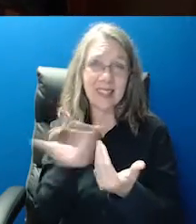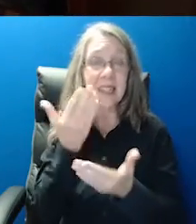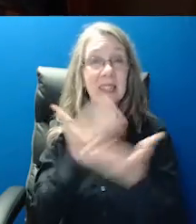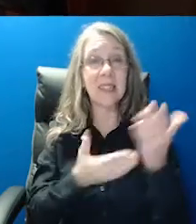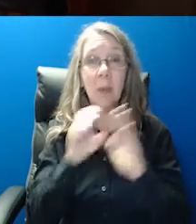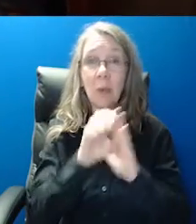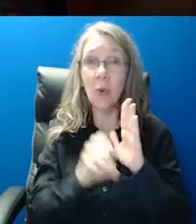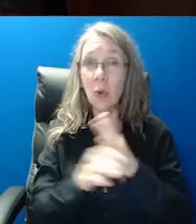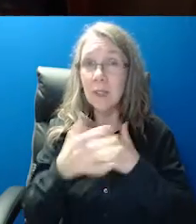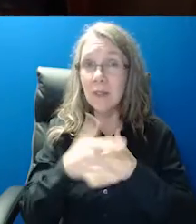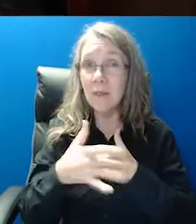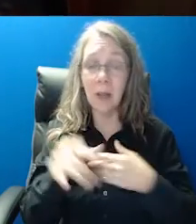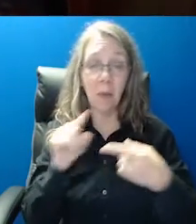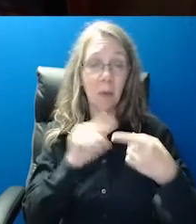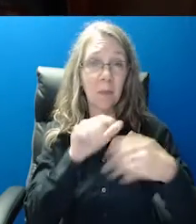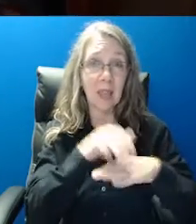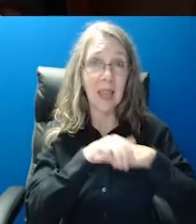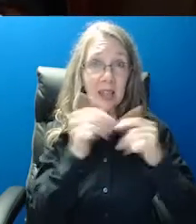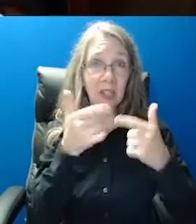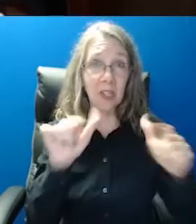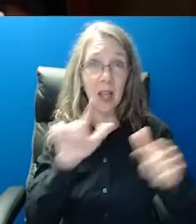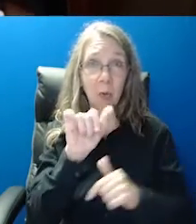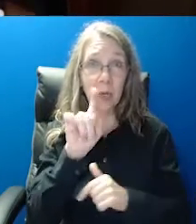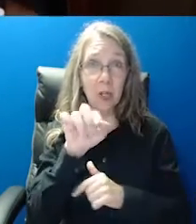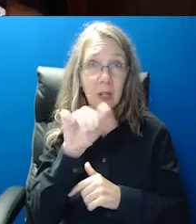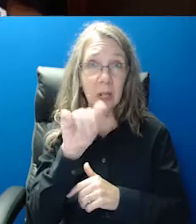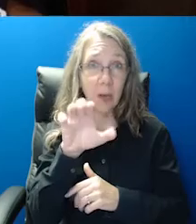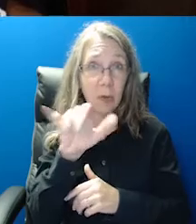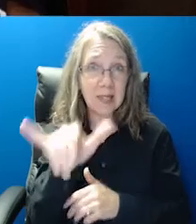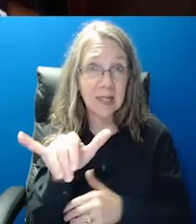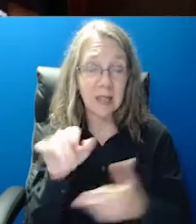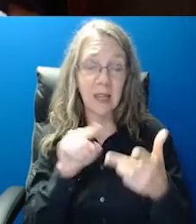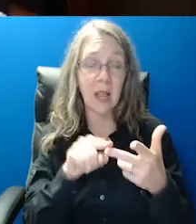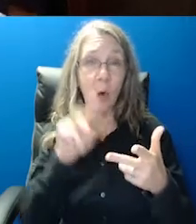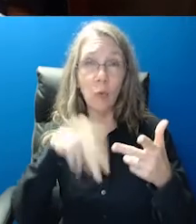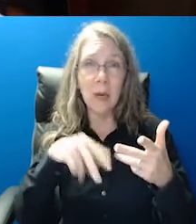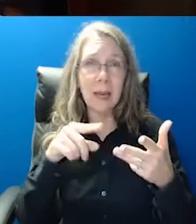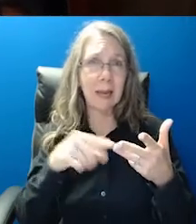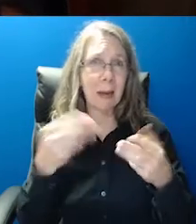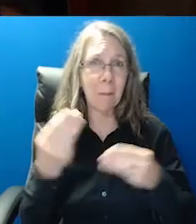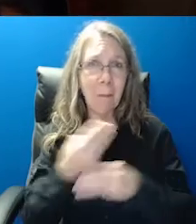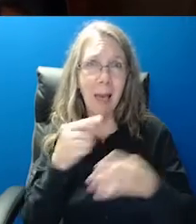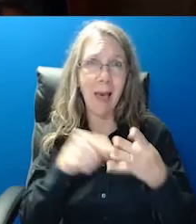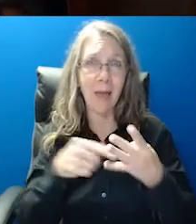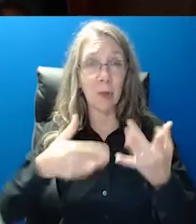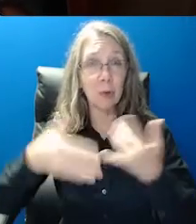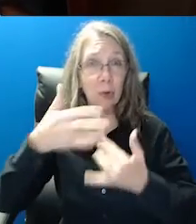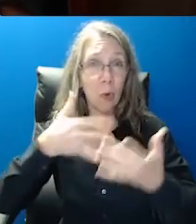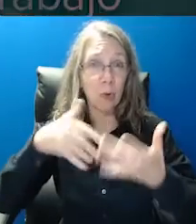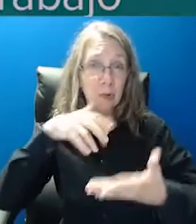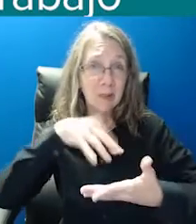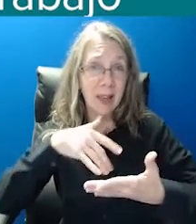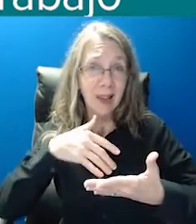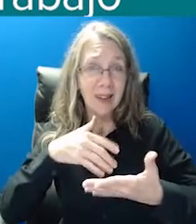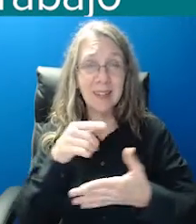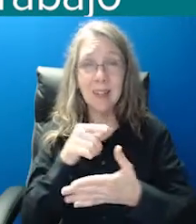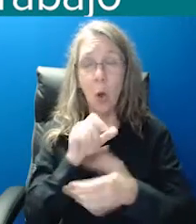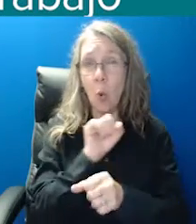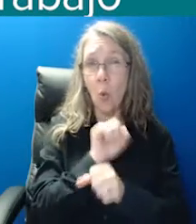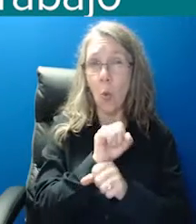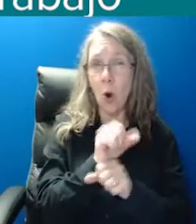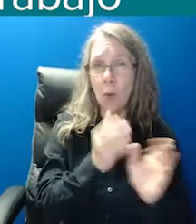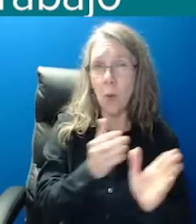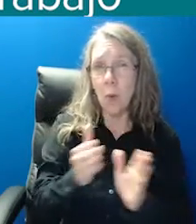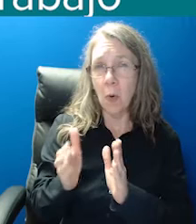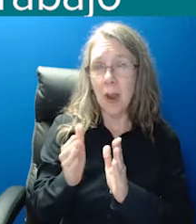que no tienen tiempo para ir a las clases. Puedes continuar las lecciones en cualquier momento. CellEd retoma donde lo dejaste